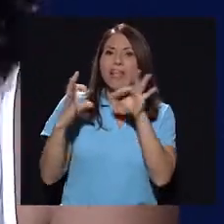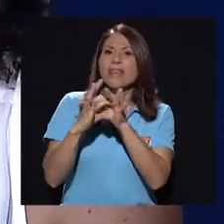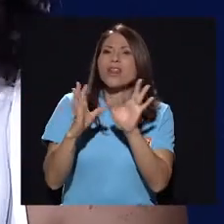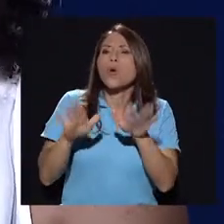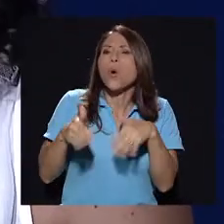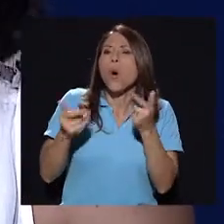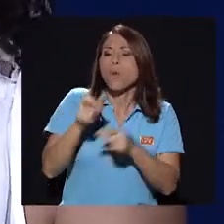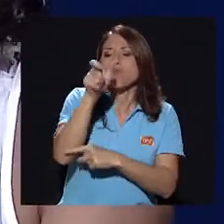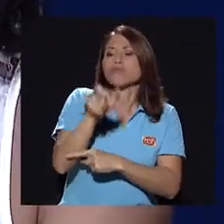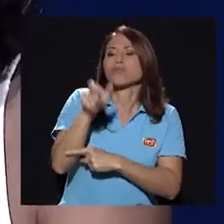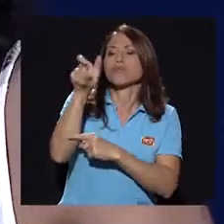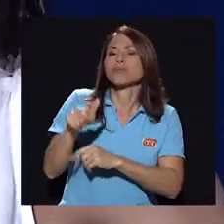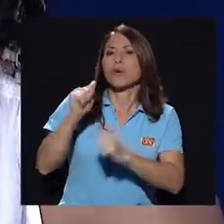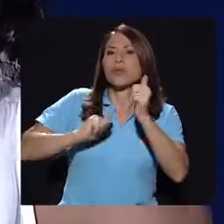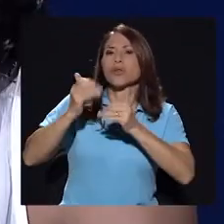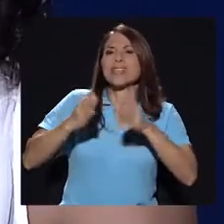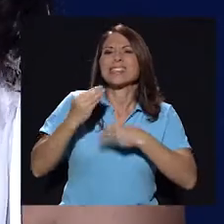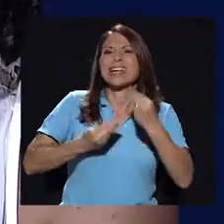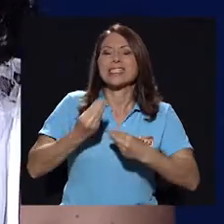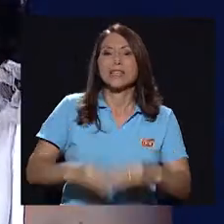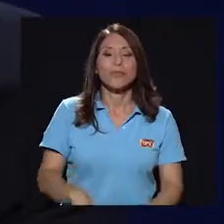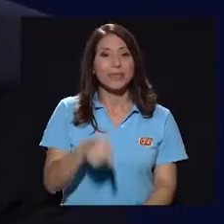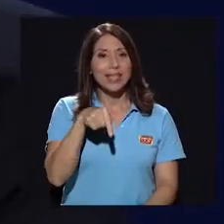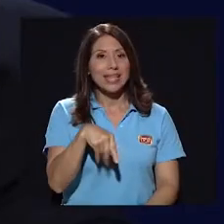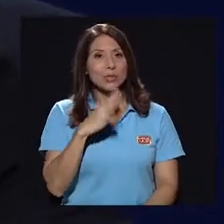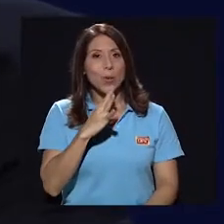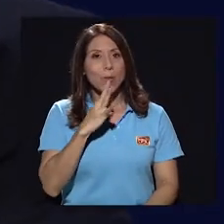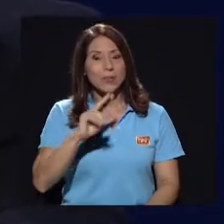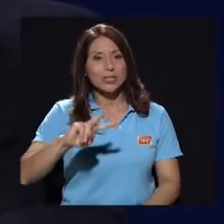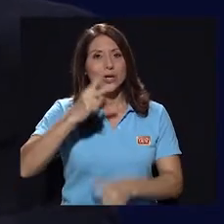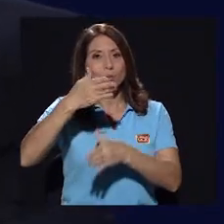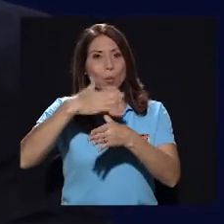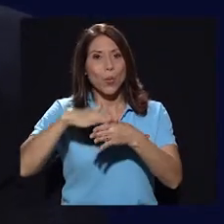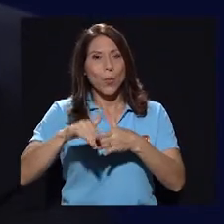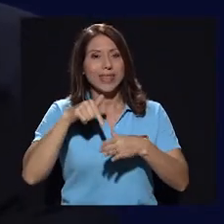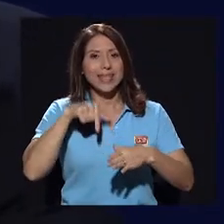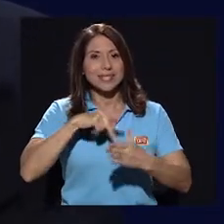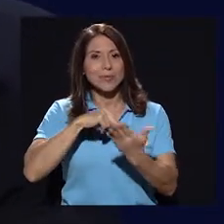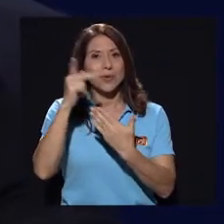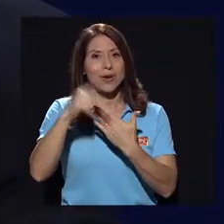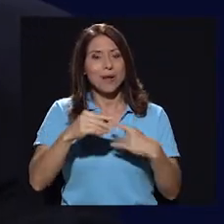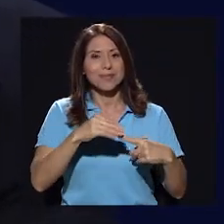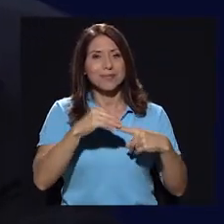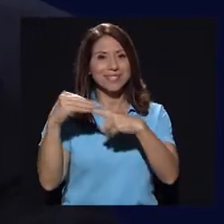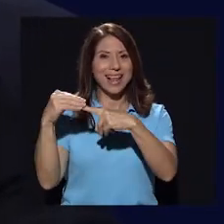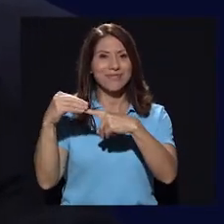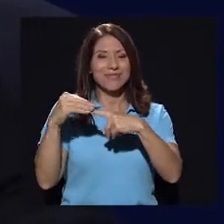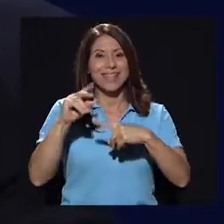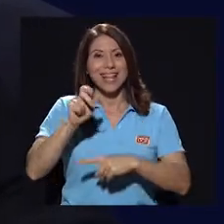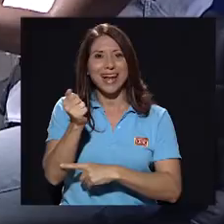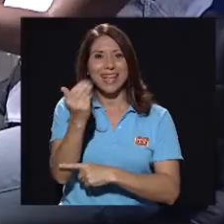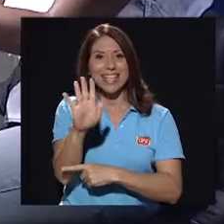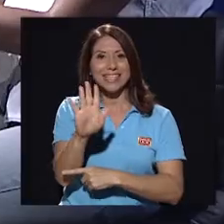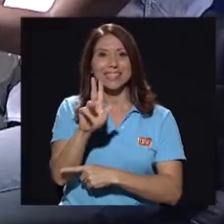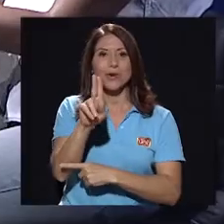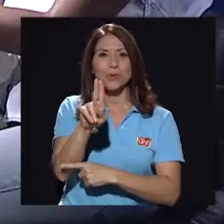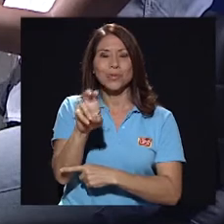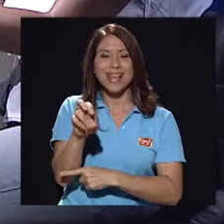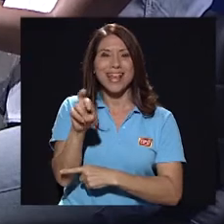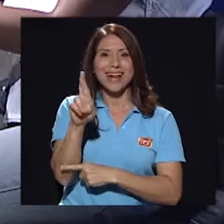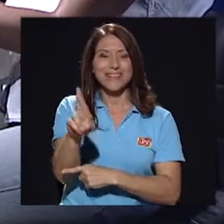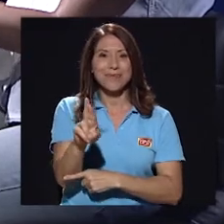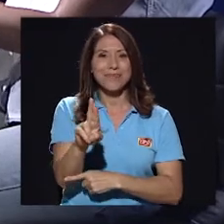ver de cómo son estos personajes y lo que están haciendo. eso es que vamos a hablar en el segundo bloque de este programa especial de Canal 15